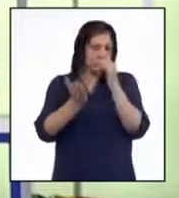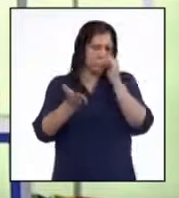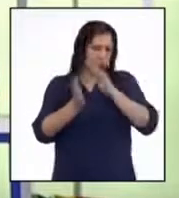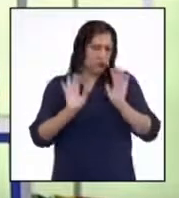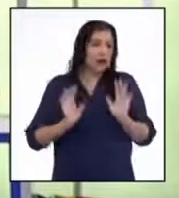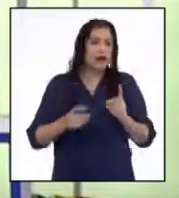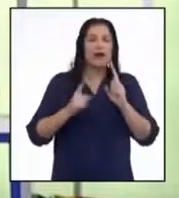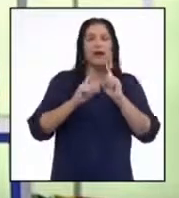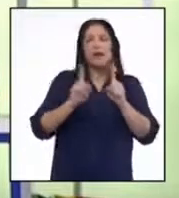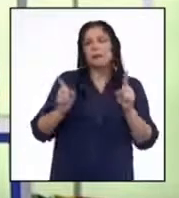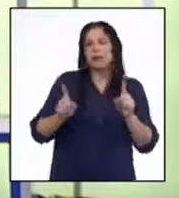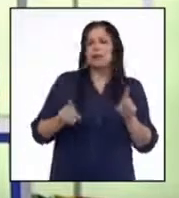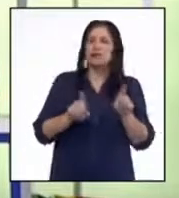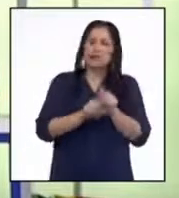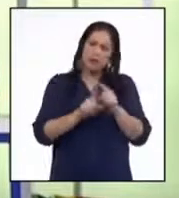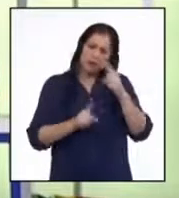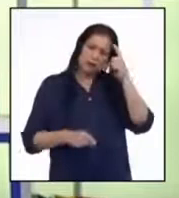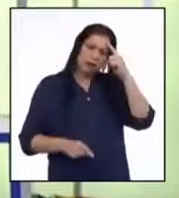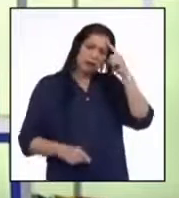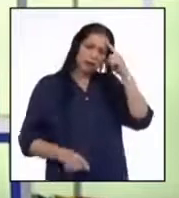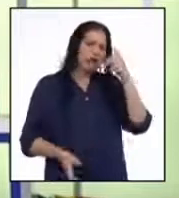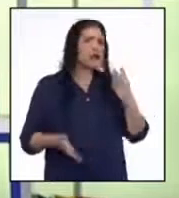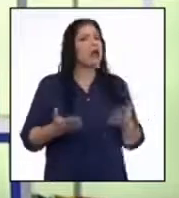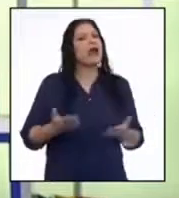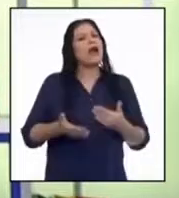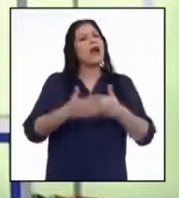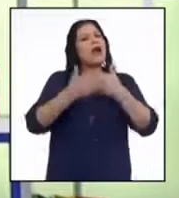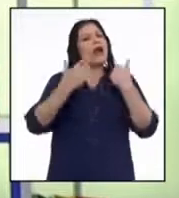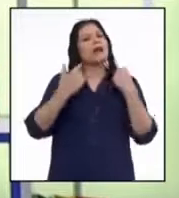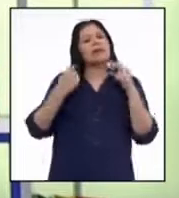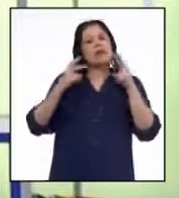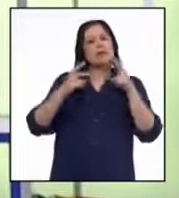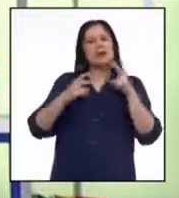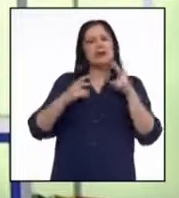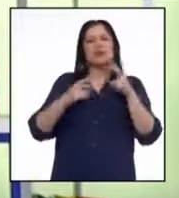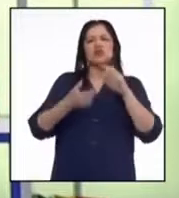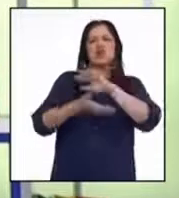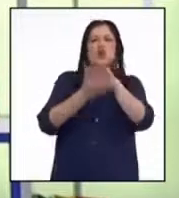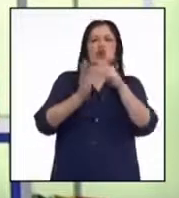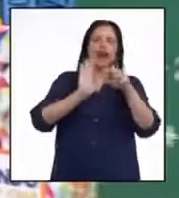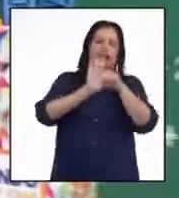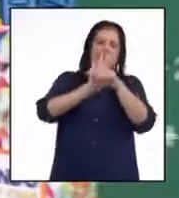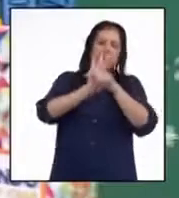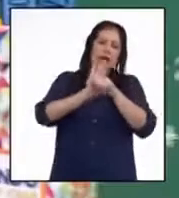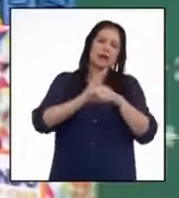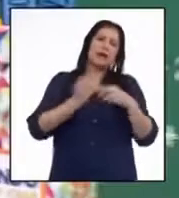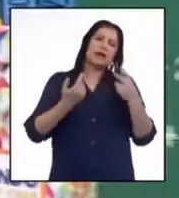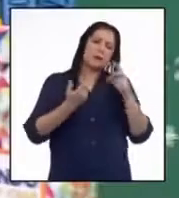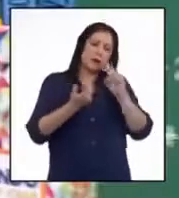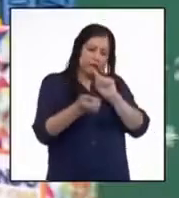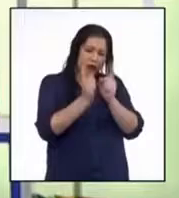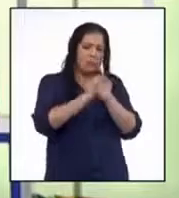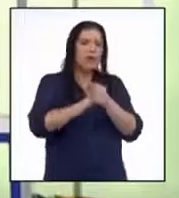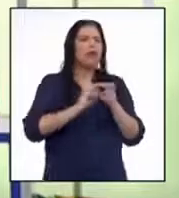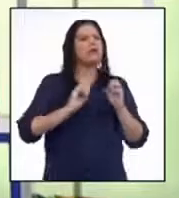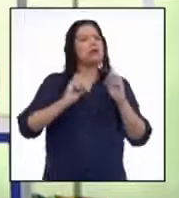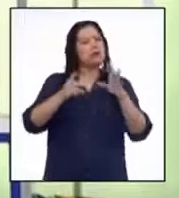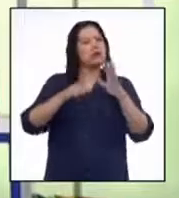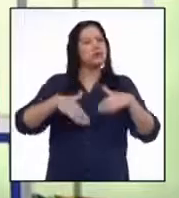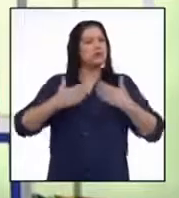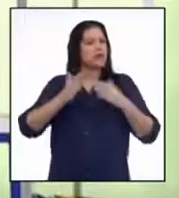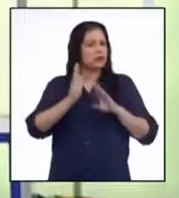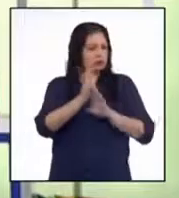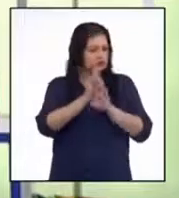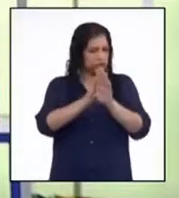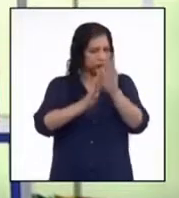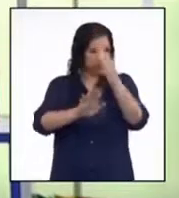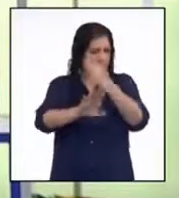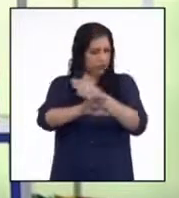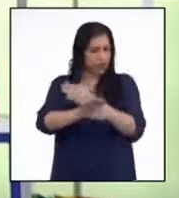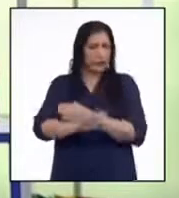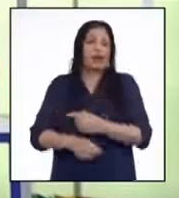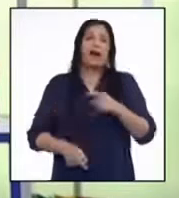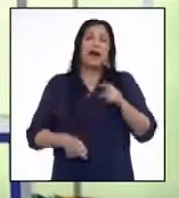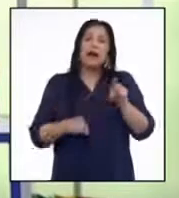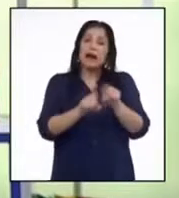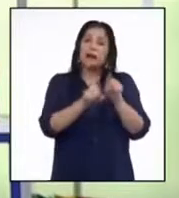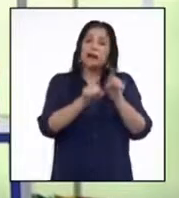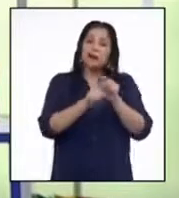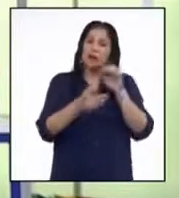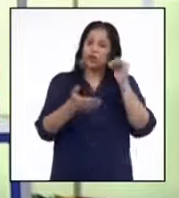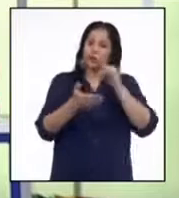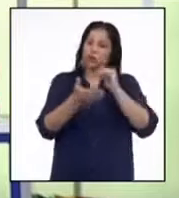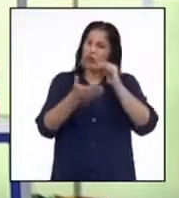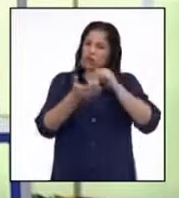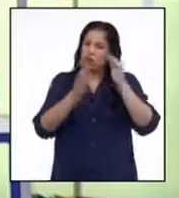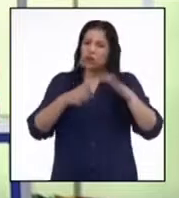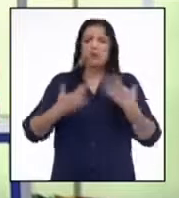Sin embargo, concuerdo con Junior en que antes de ver un obstáculo, debemos ver una oportunidad de seguir mejorando. Además, estos estudios nos